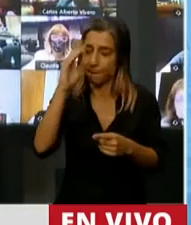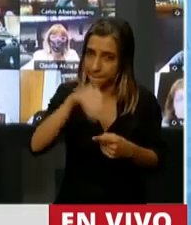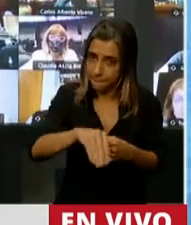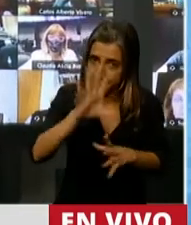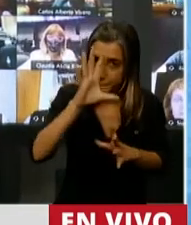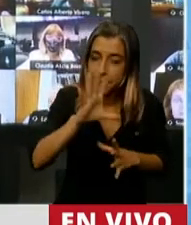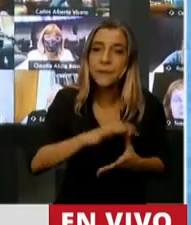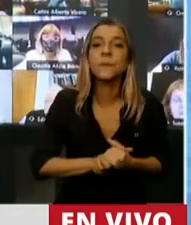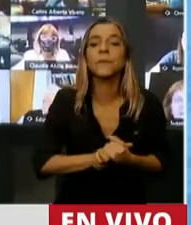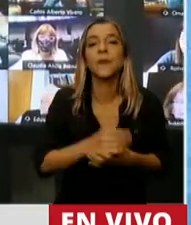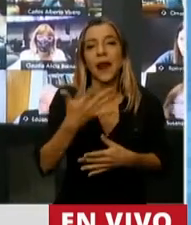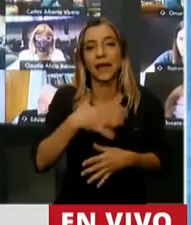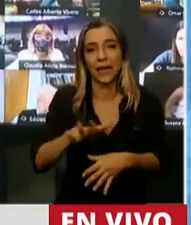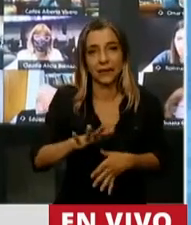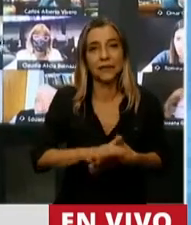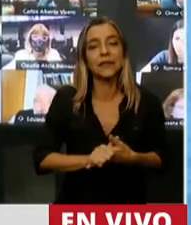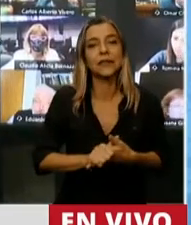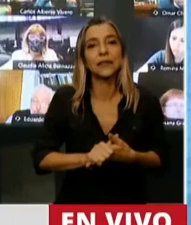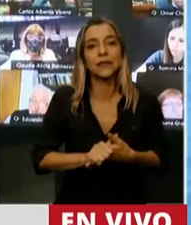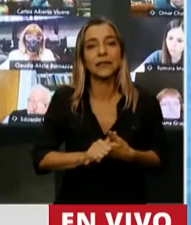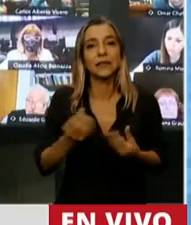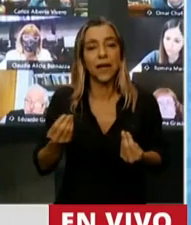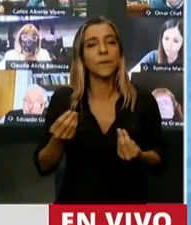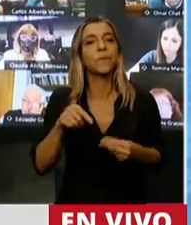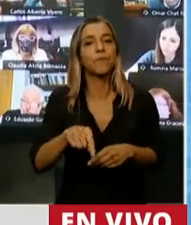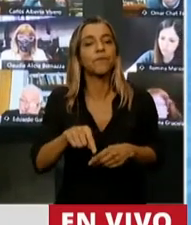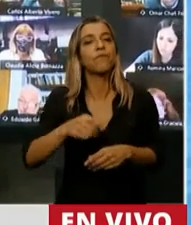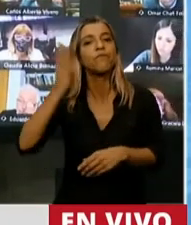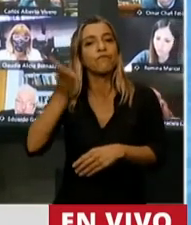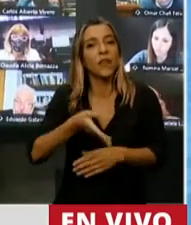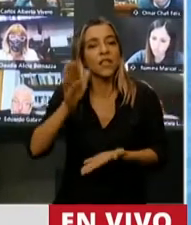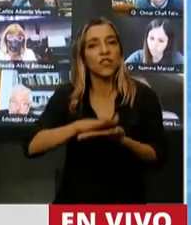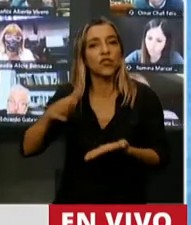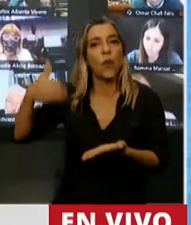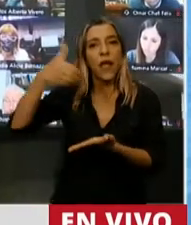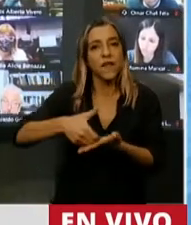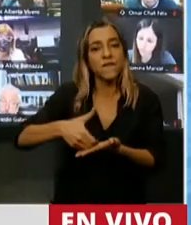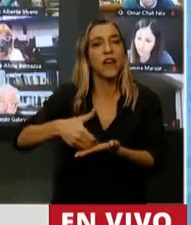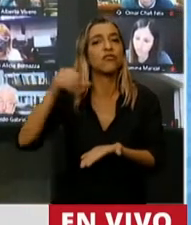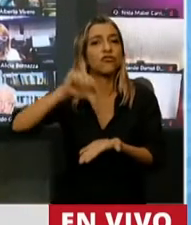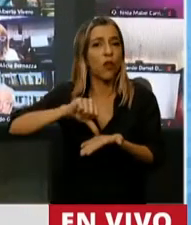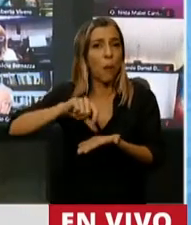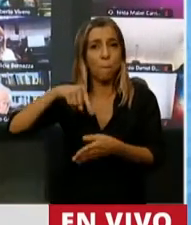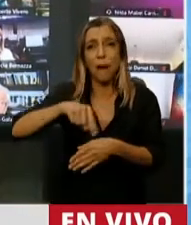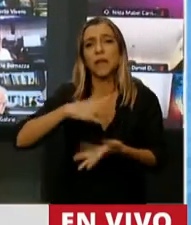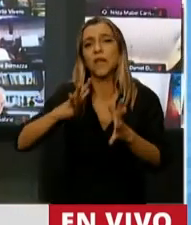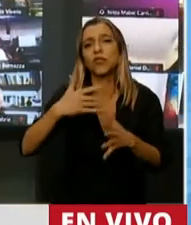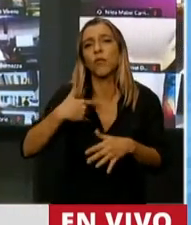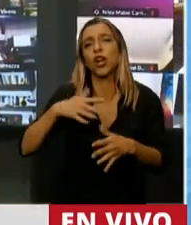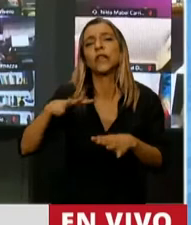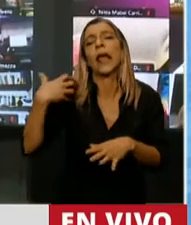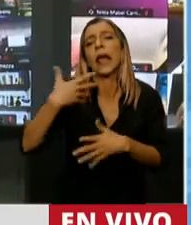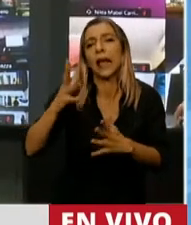que se entienda bien. La tasa de amortización de las inversiones fijas de un país se supone está en el orden del 8%.